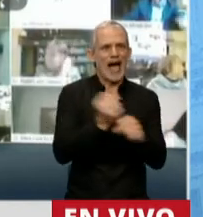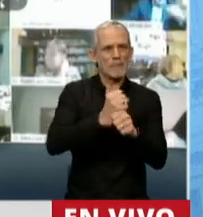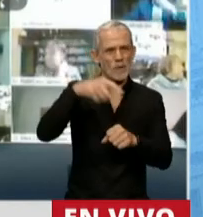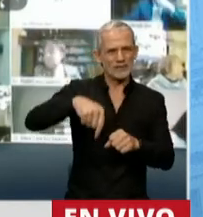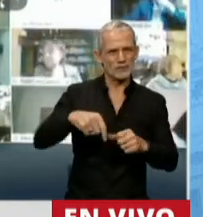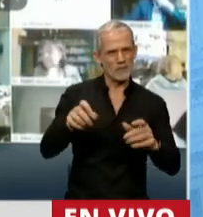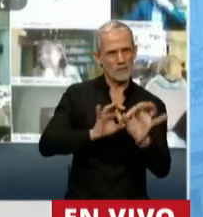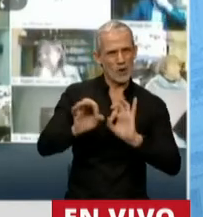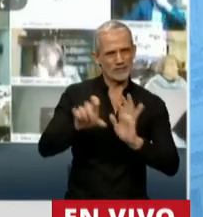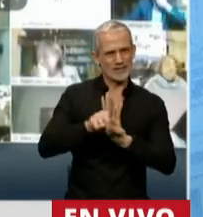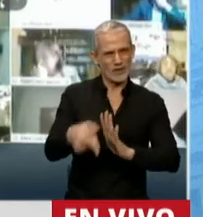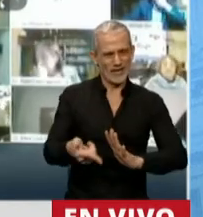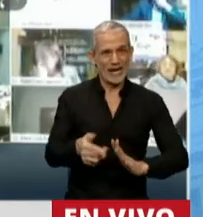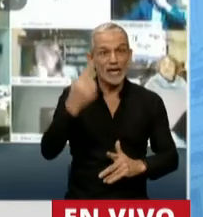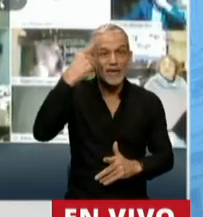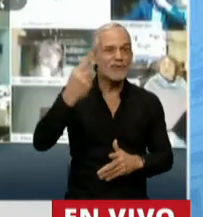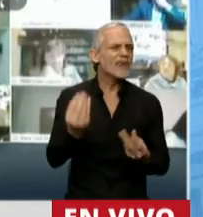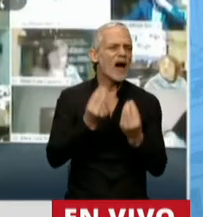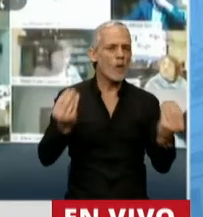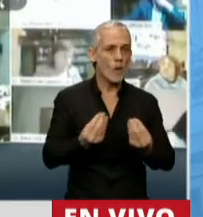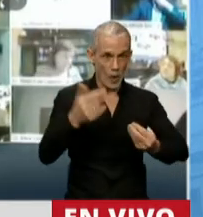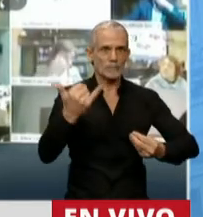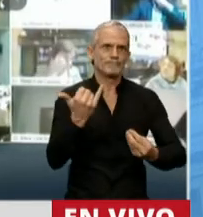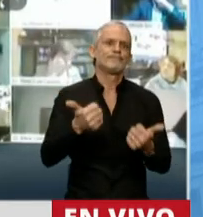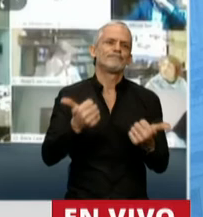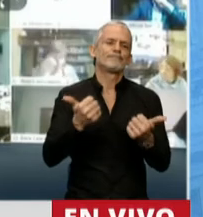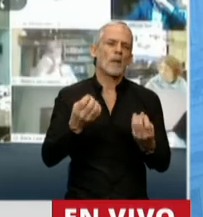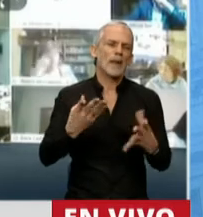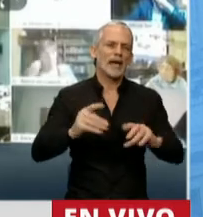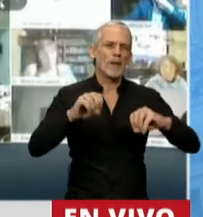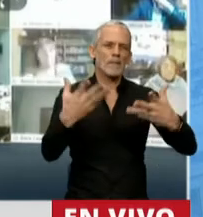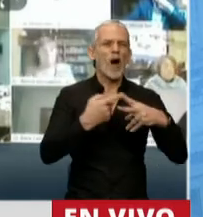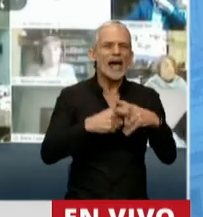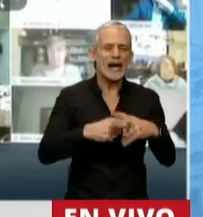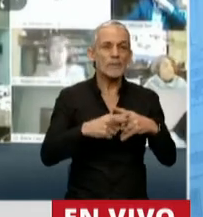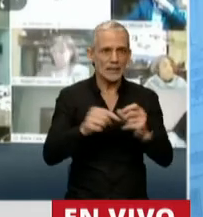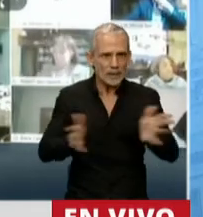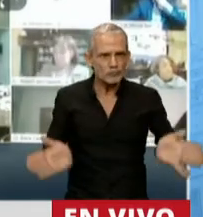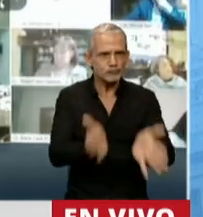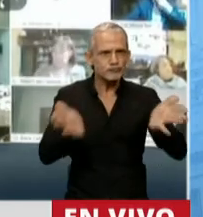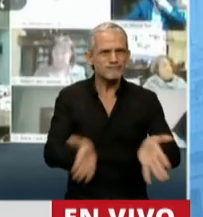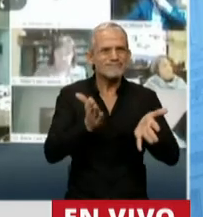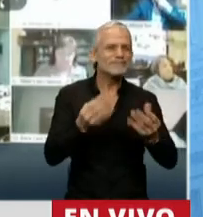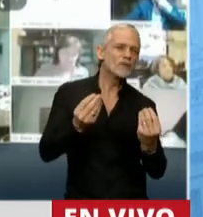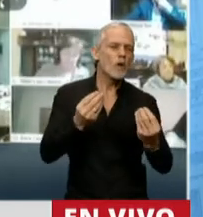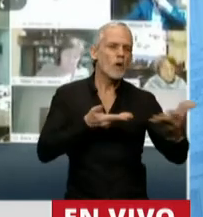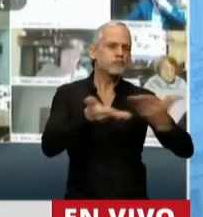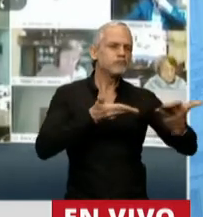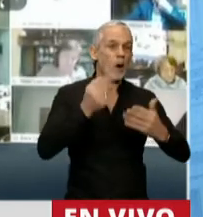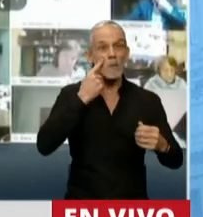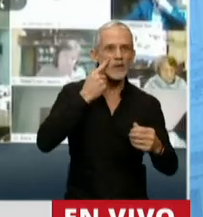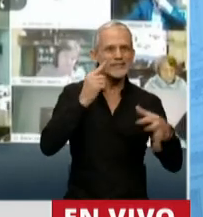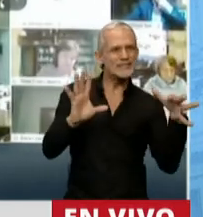proyecto. Esta iniciativa tiene un valor de extrema utilidad para mejorar las herramientas de fomento en la interacción con los